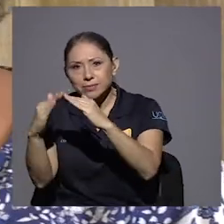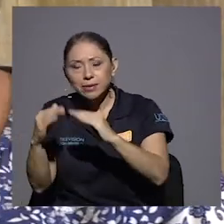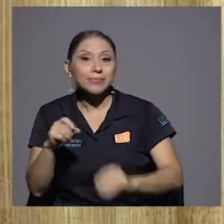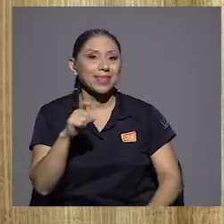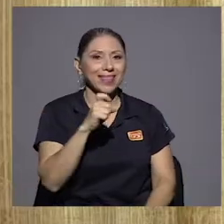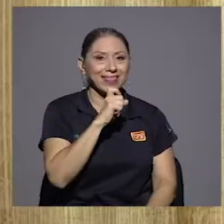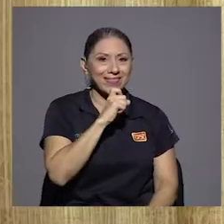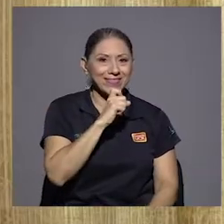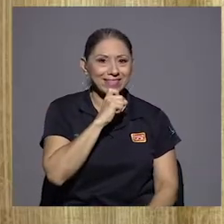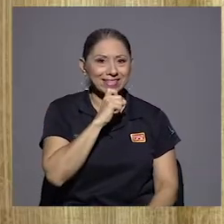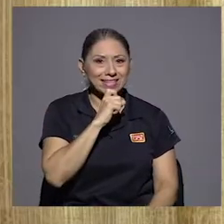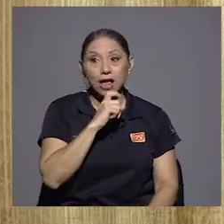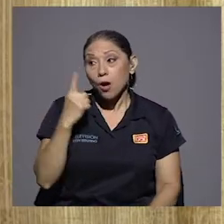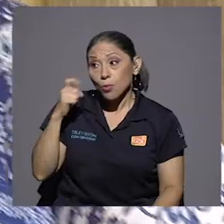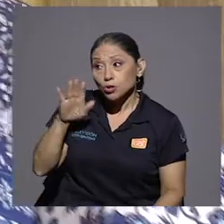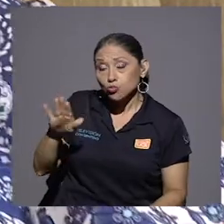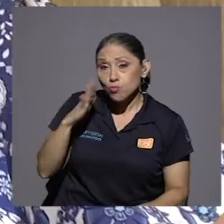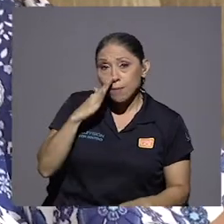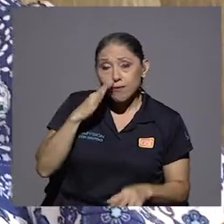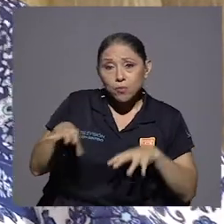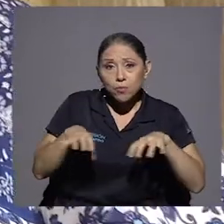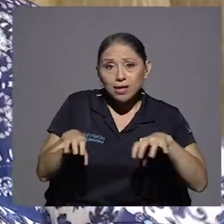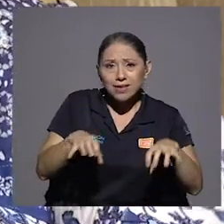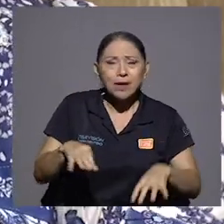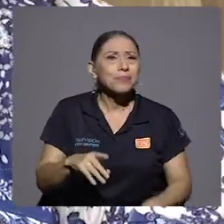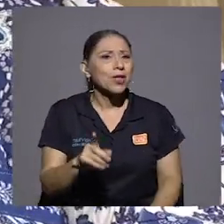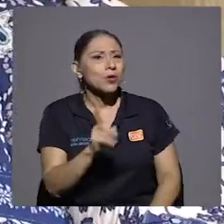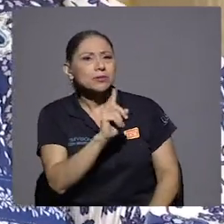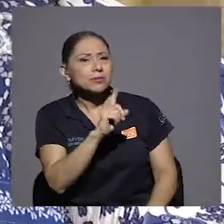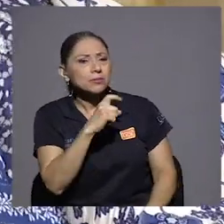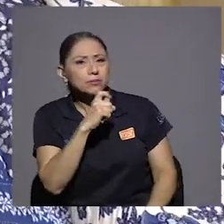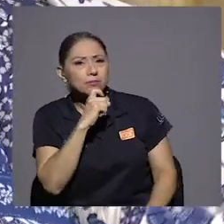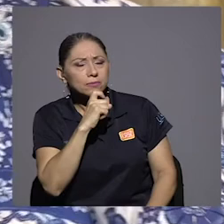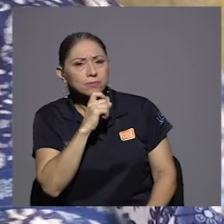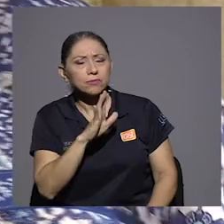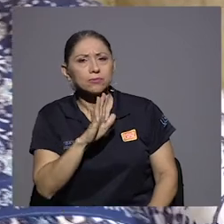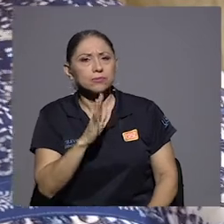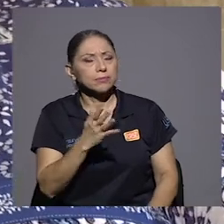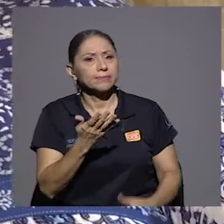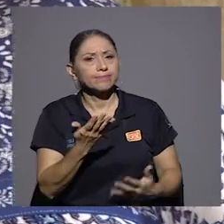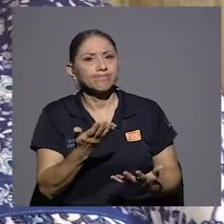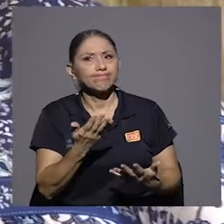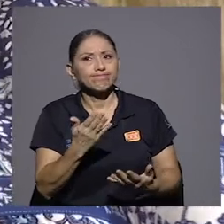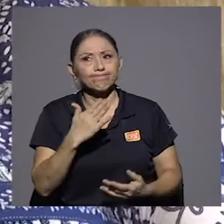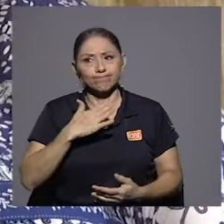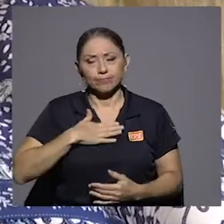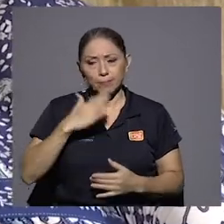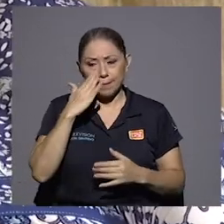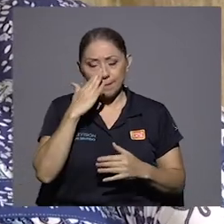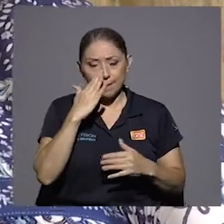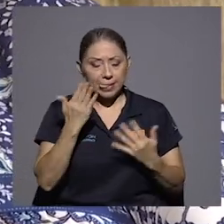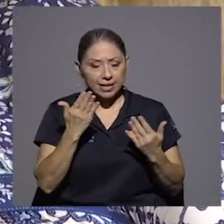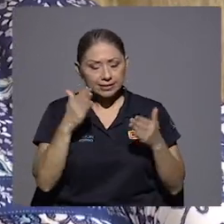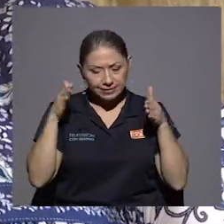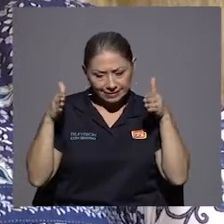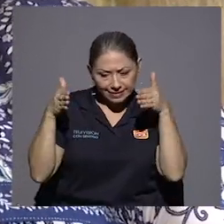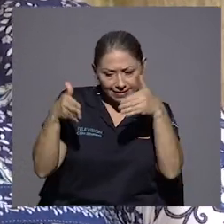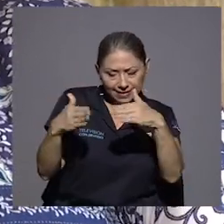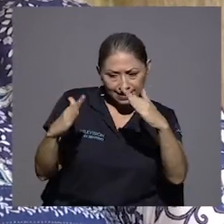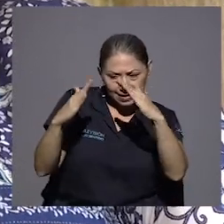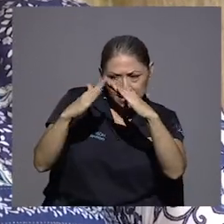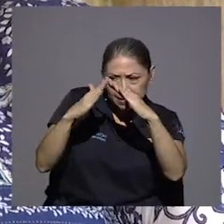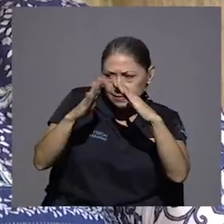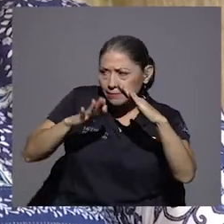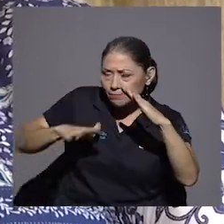mi mamá porque fue muy activa no no es que fuera difícil no me refiero que mi mamá hogareña ella